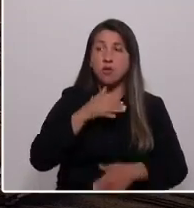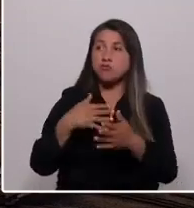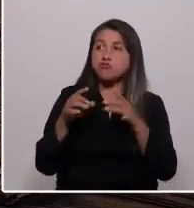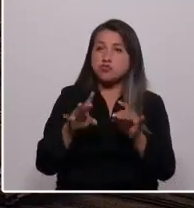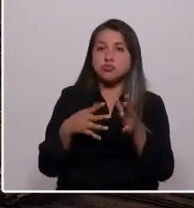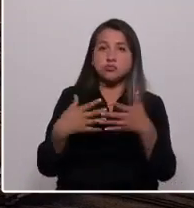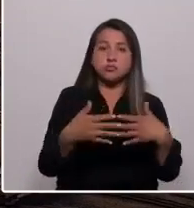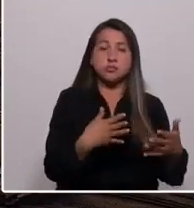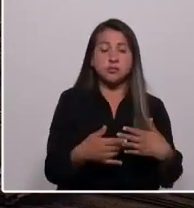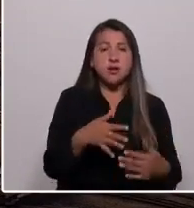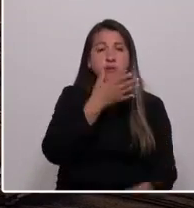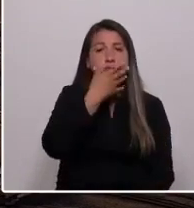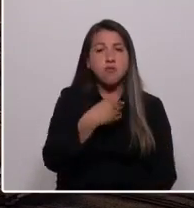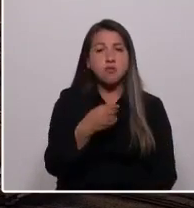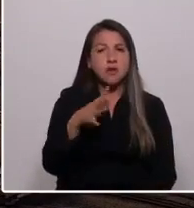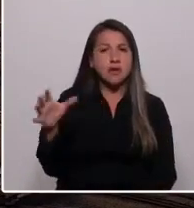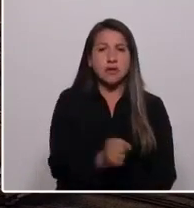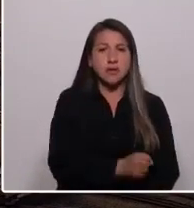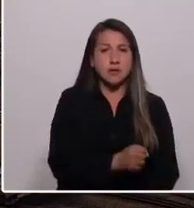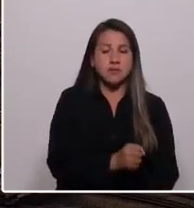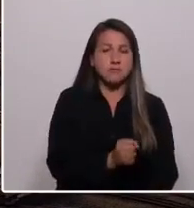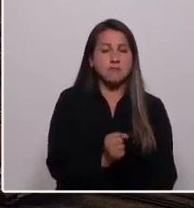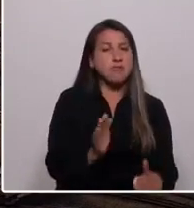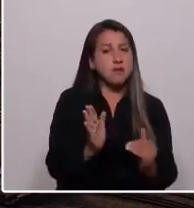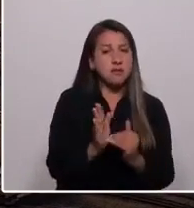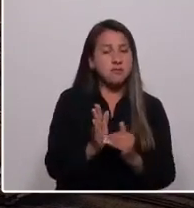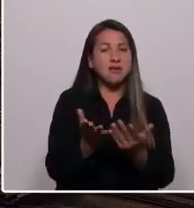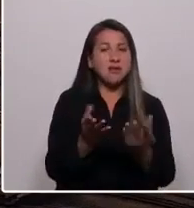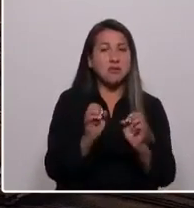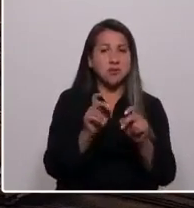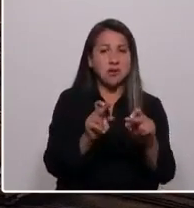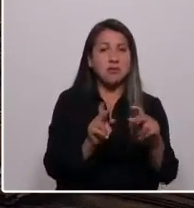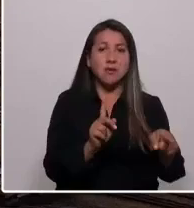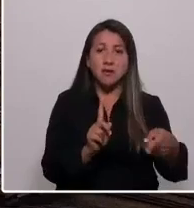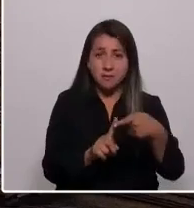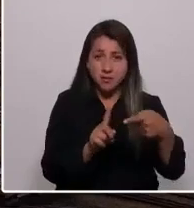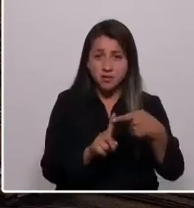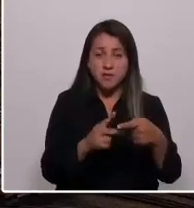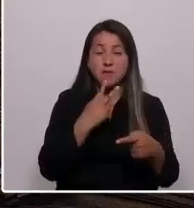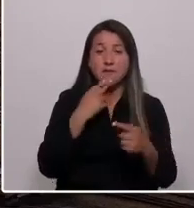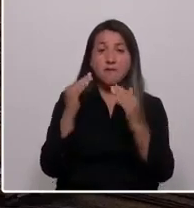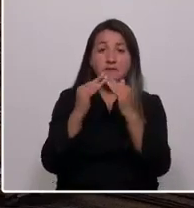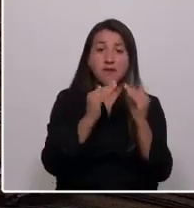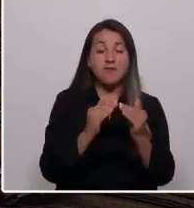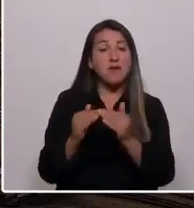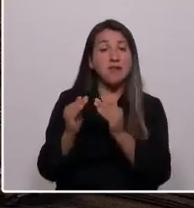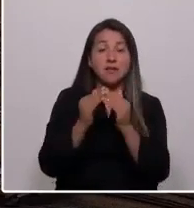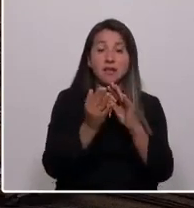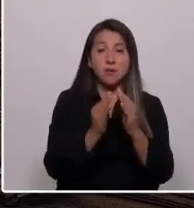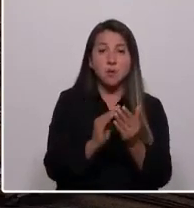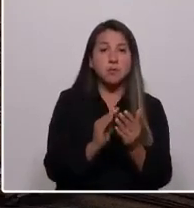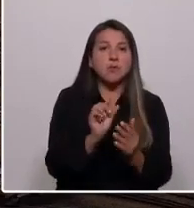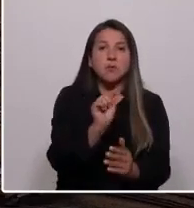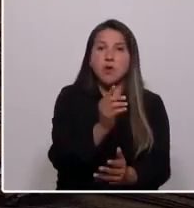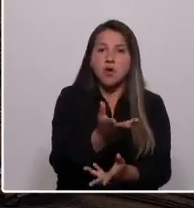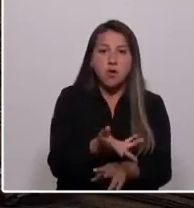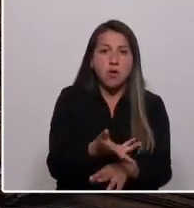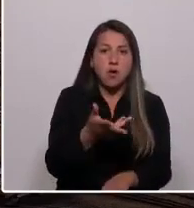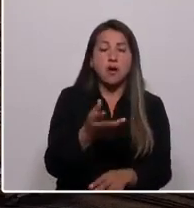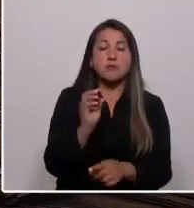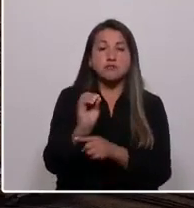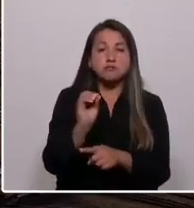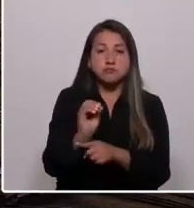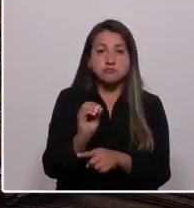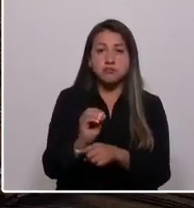les han quitado. Con mínimas oportunidades de participación y donde las viviendas escasean, donde la agroindustria alimentaria y la